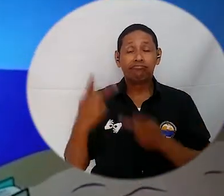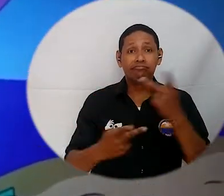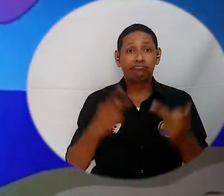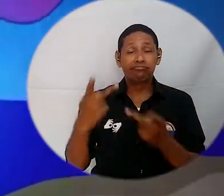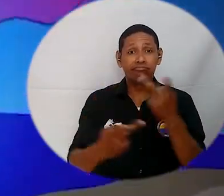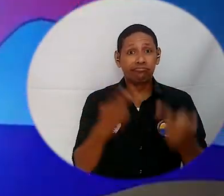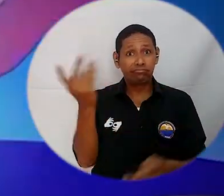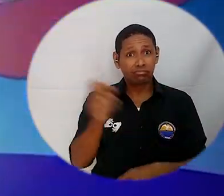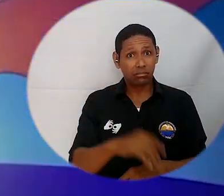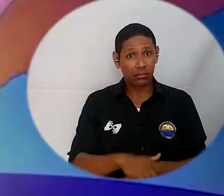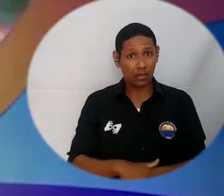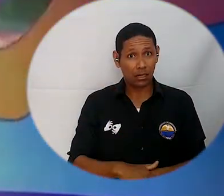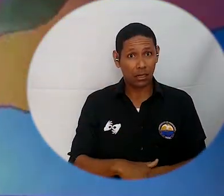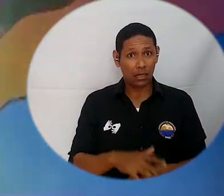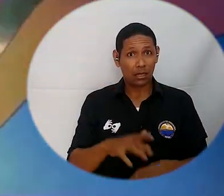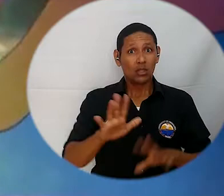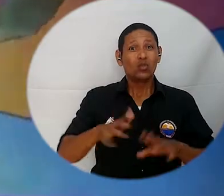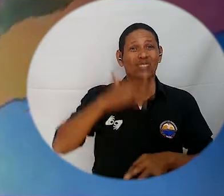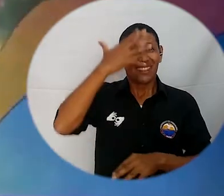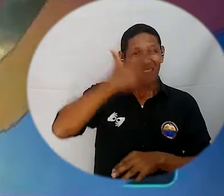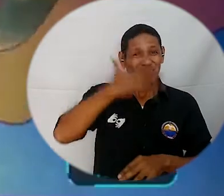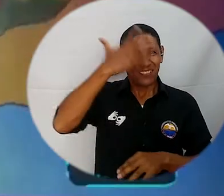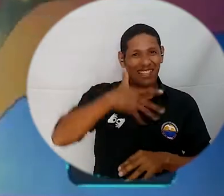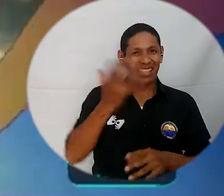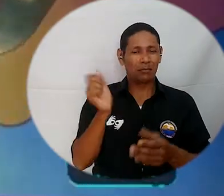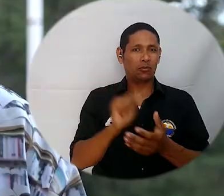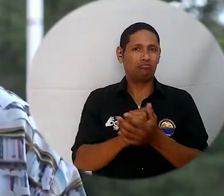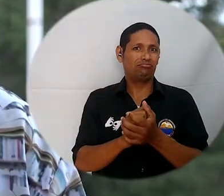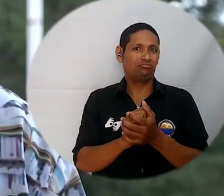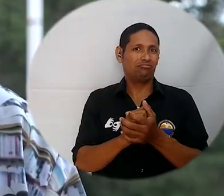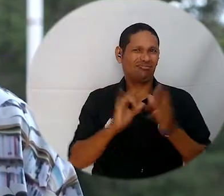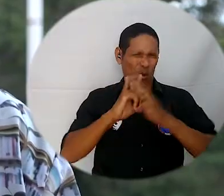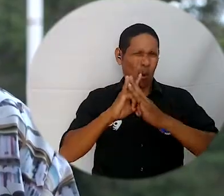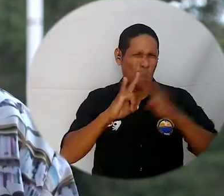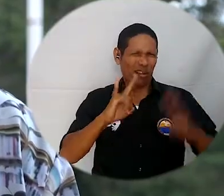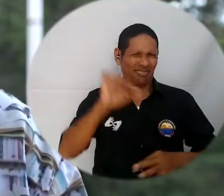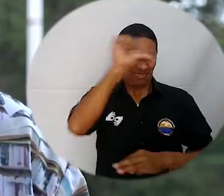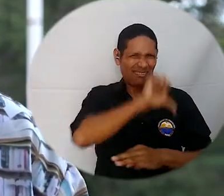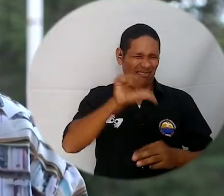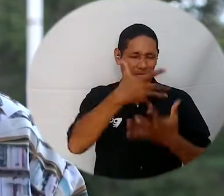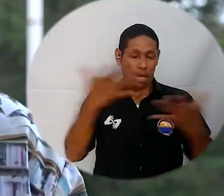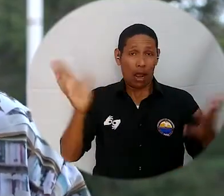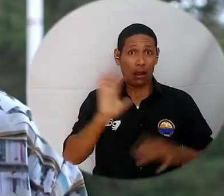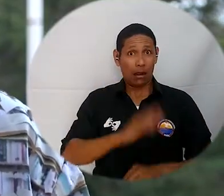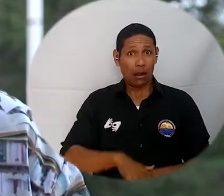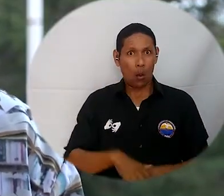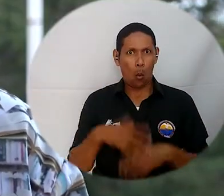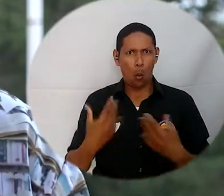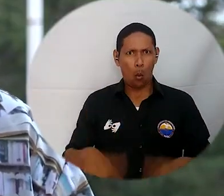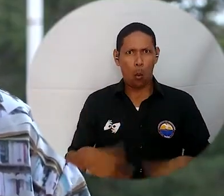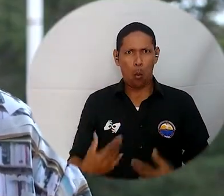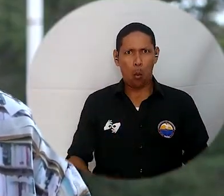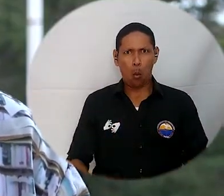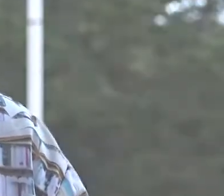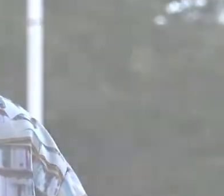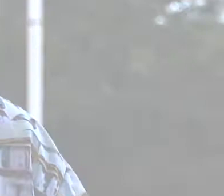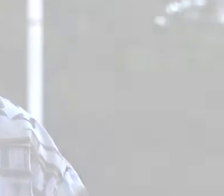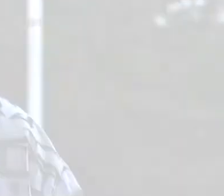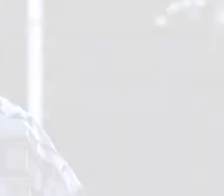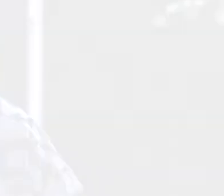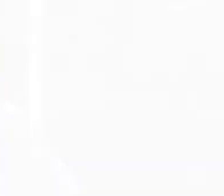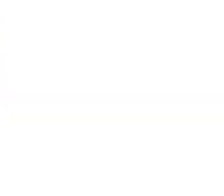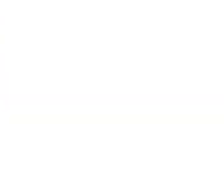12 del día, llevábamos casi 95 mil visitas solo en las páginas